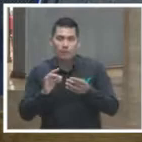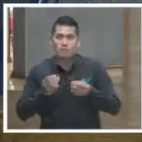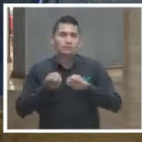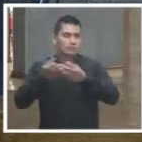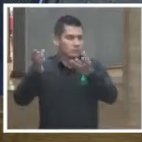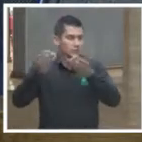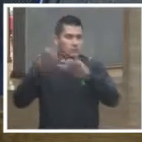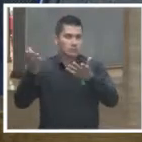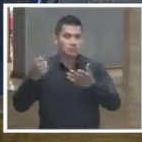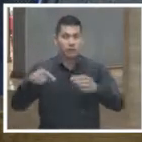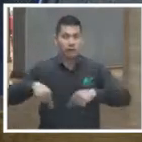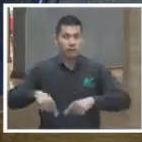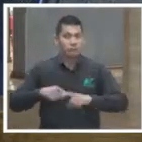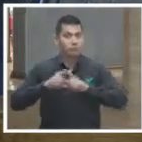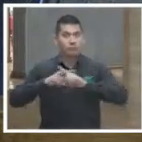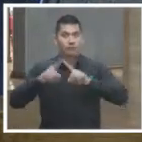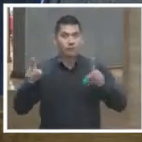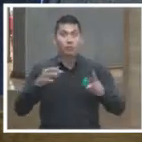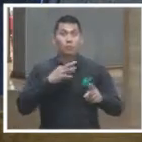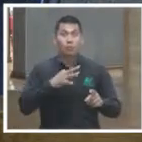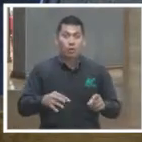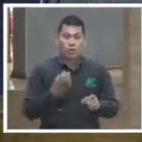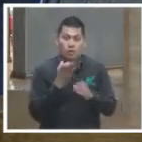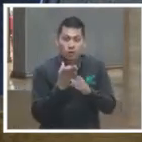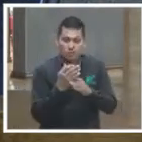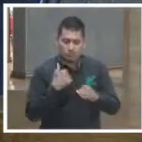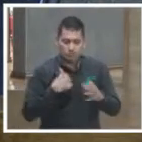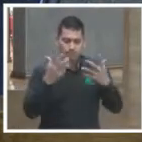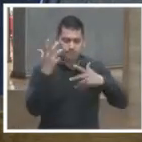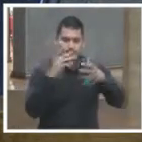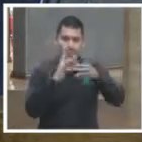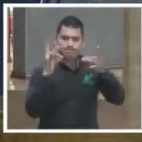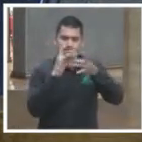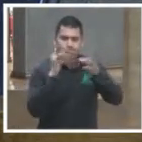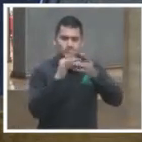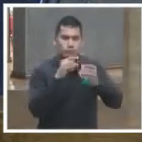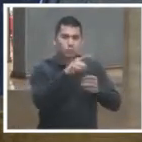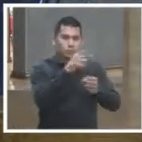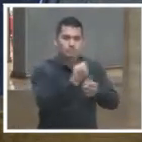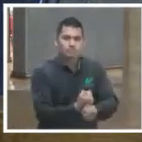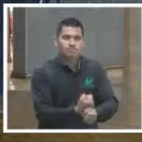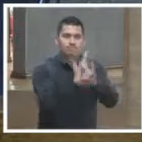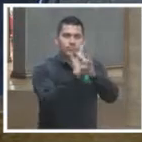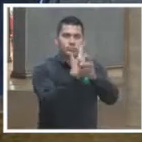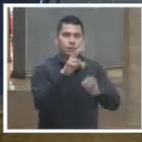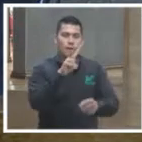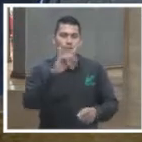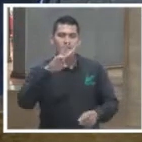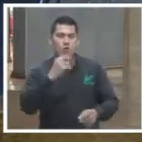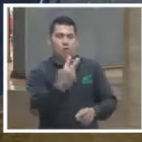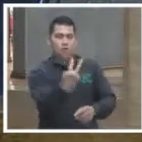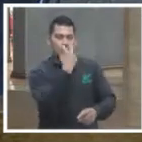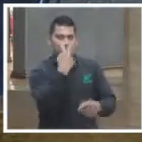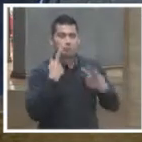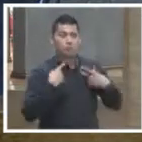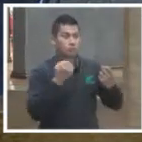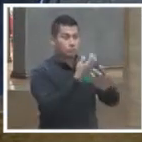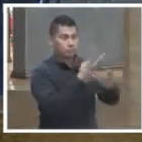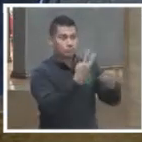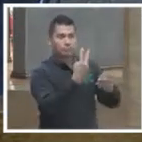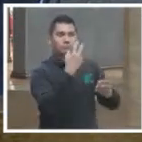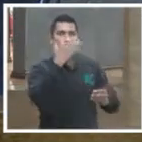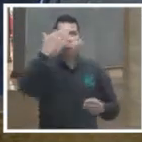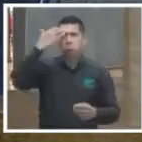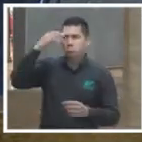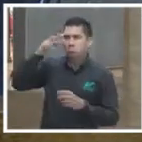materialmente y en tiempo real con la sociedad. Y para aquí, muy brevemente, para